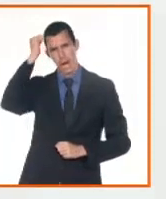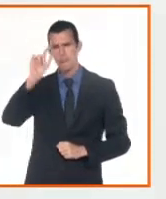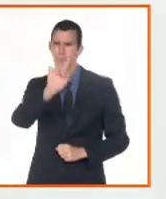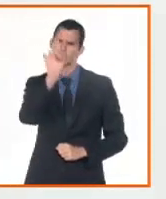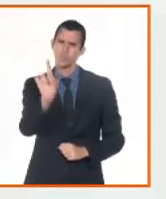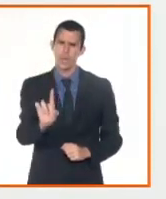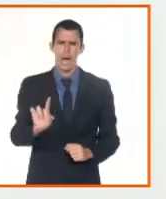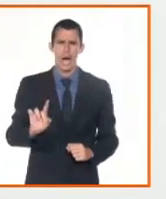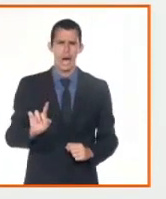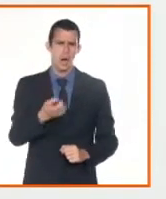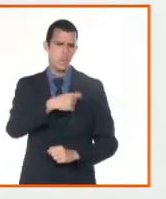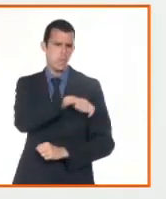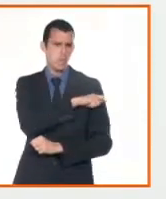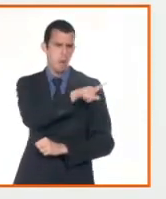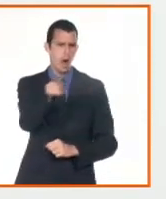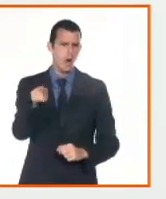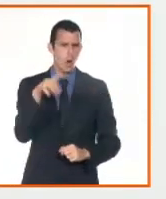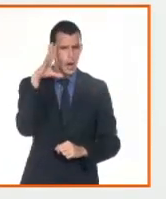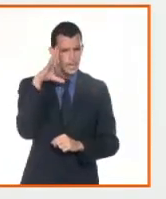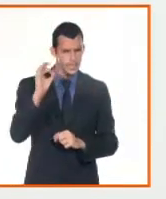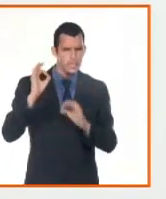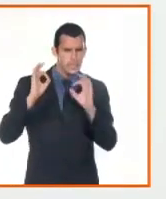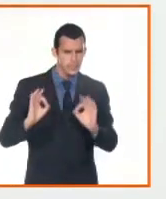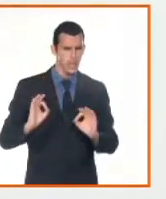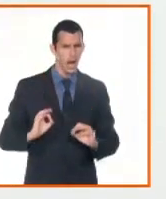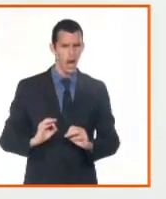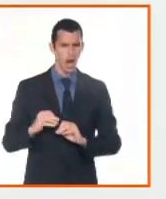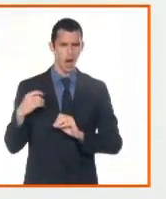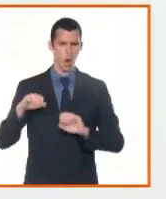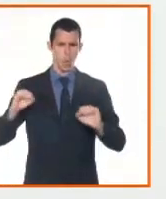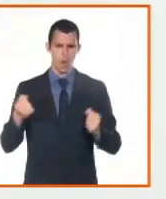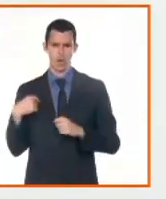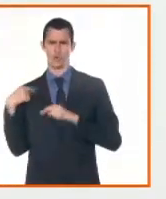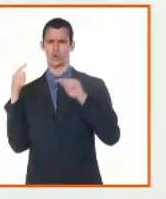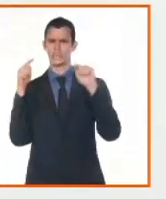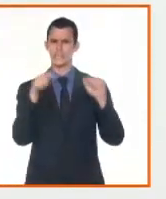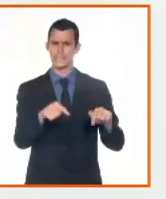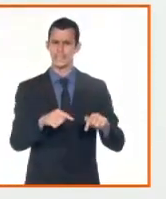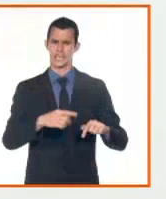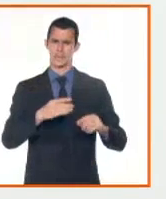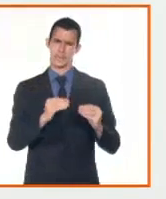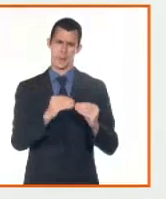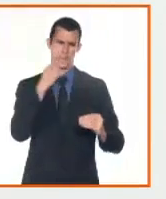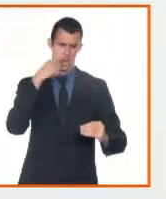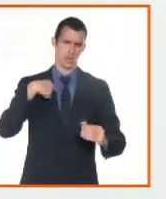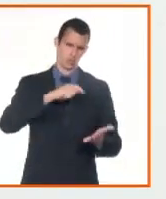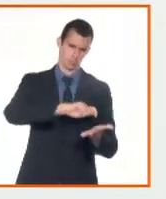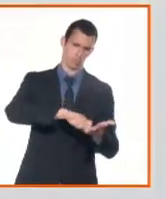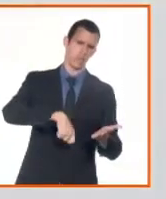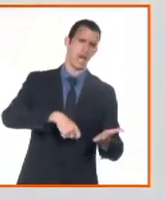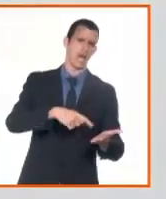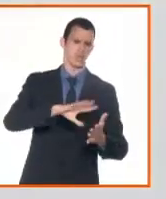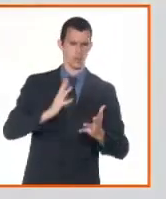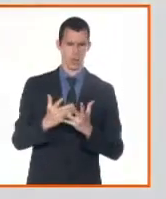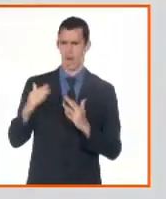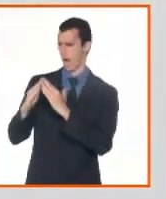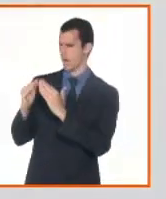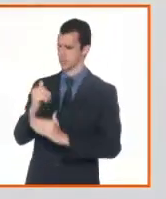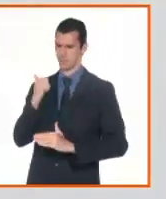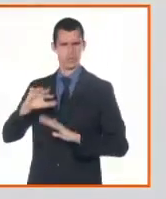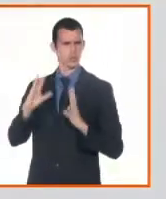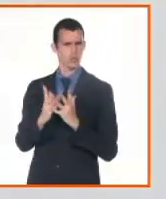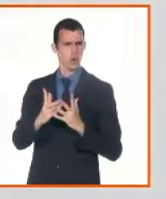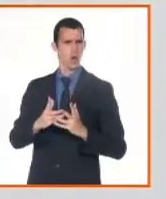acude al registro a plasmar su derecho, han crecido los servicios. Se han